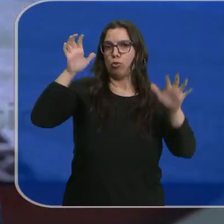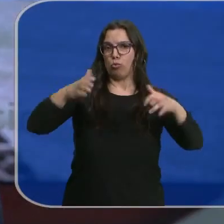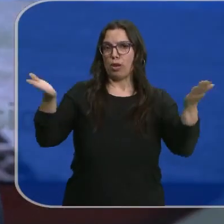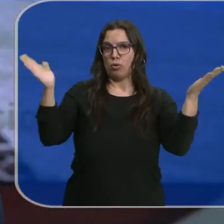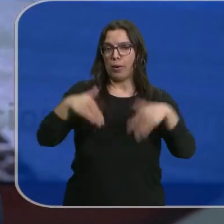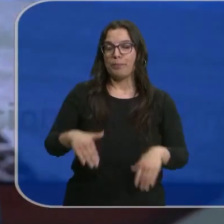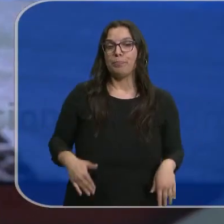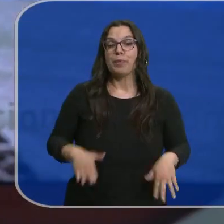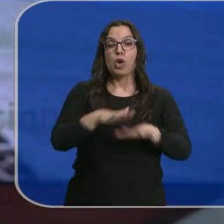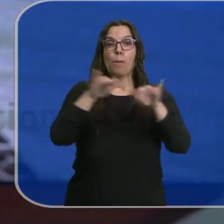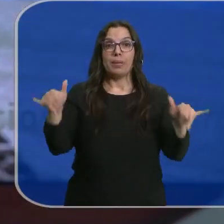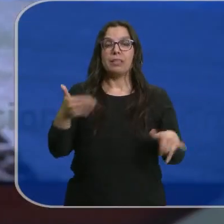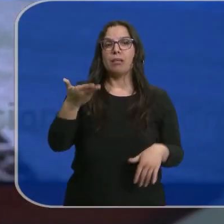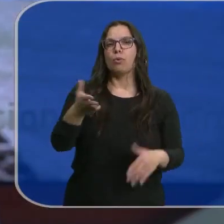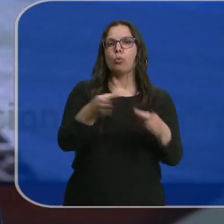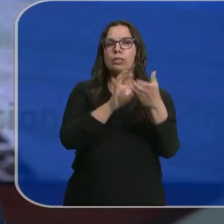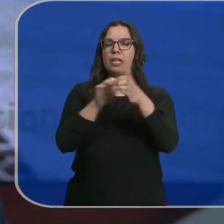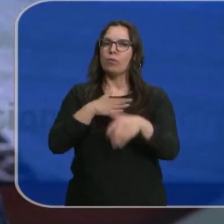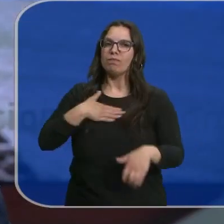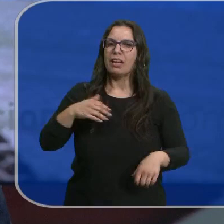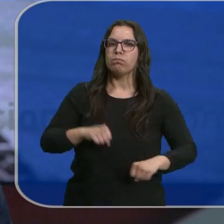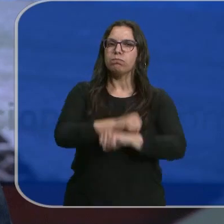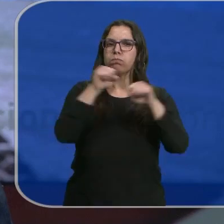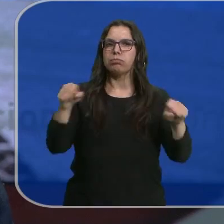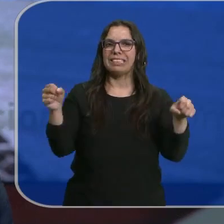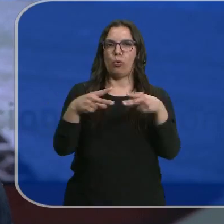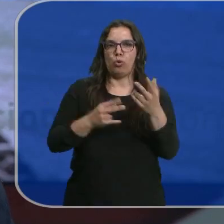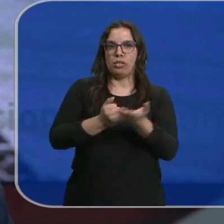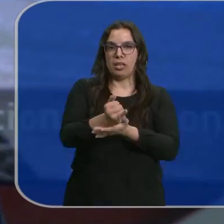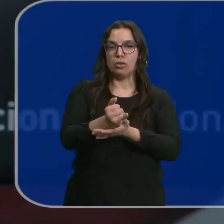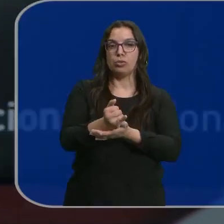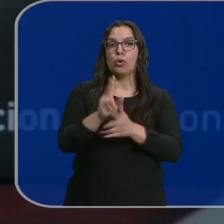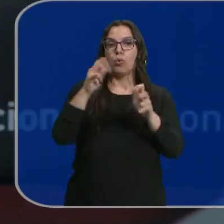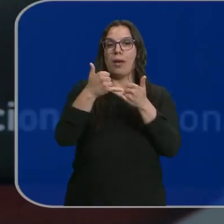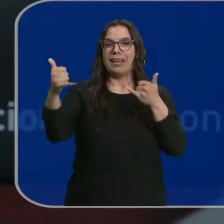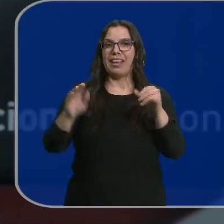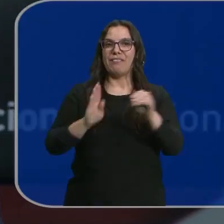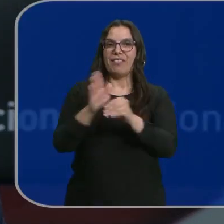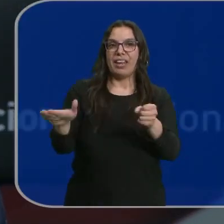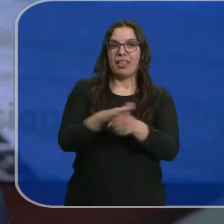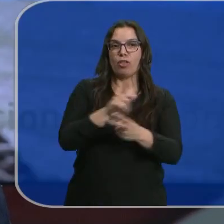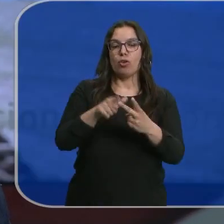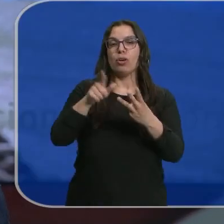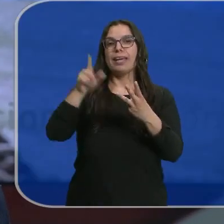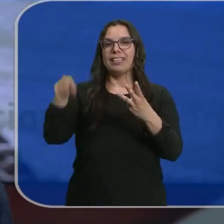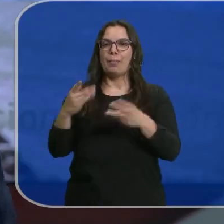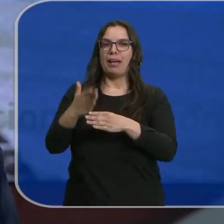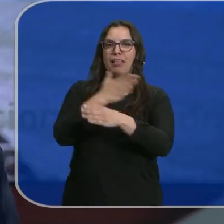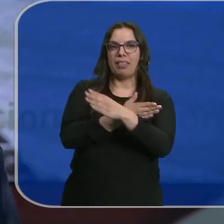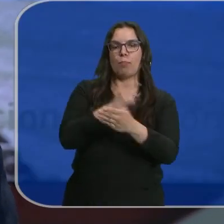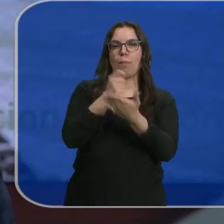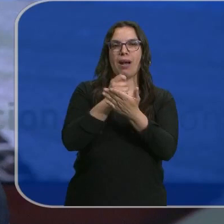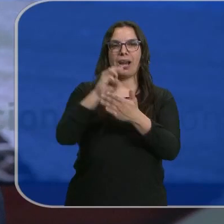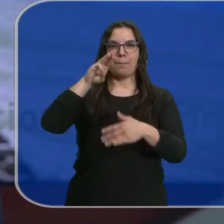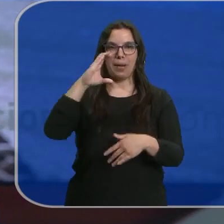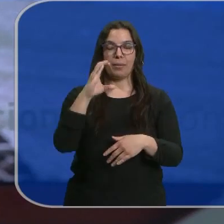Para paliar los daños por la sequía la Junta incidirá en reforzar los seguros agrarios, nuevas líneas de financiación y los anticipos de los pagos de la PAC.